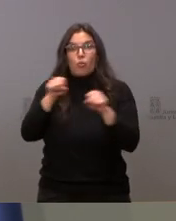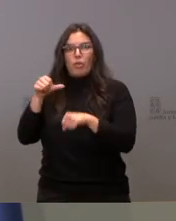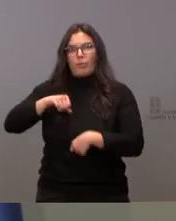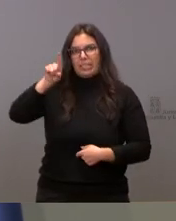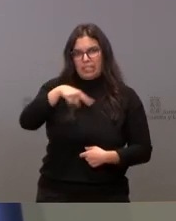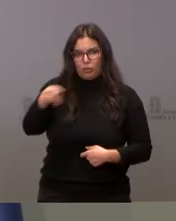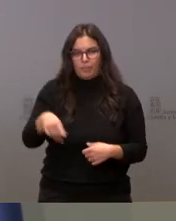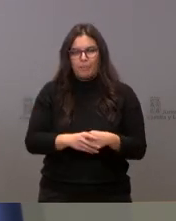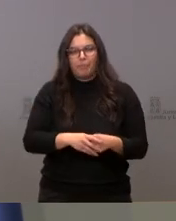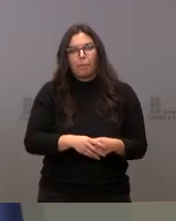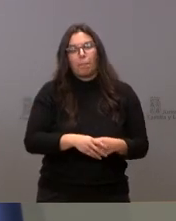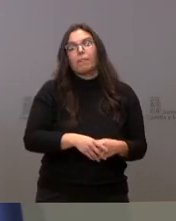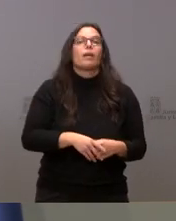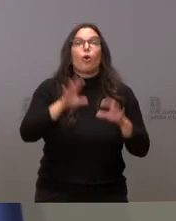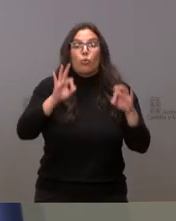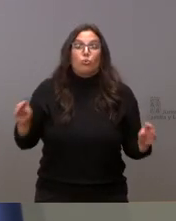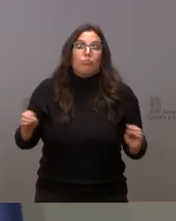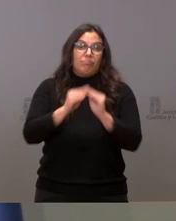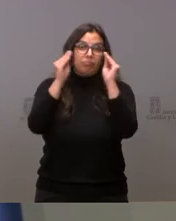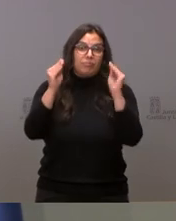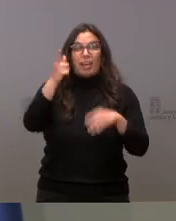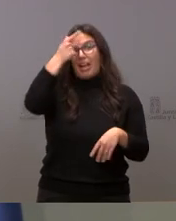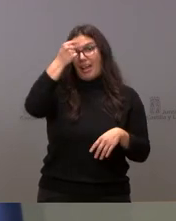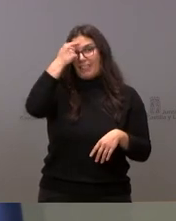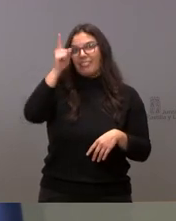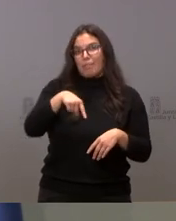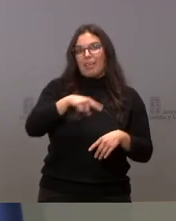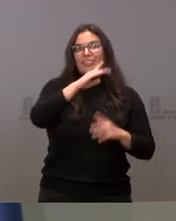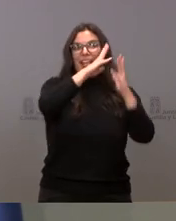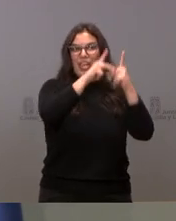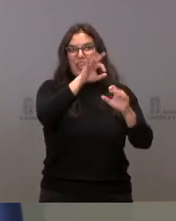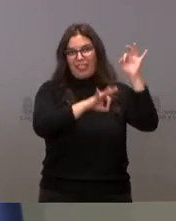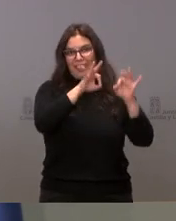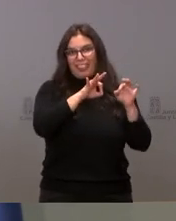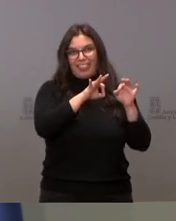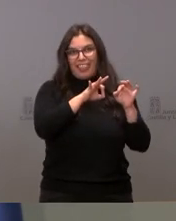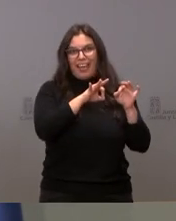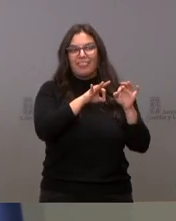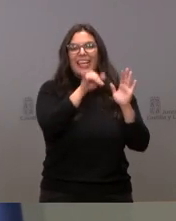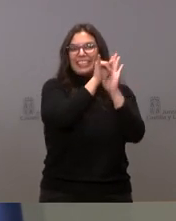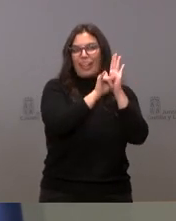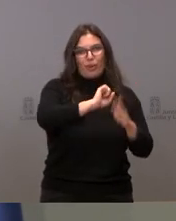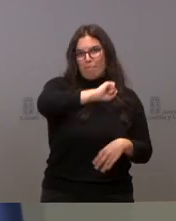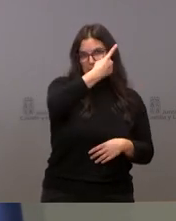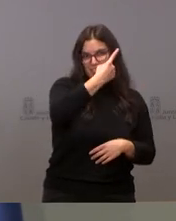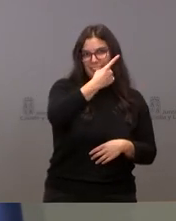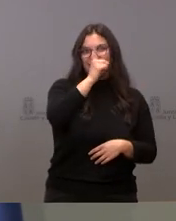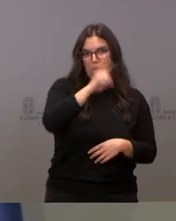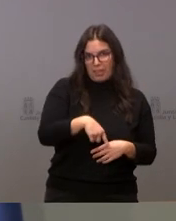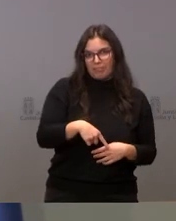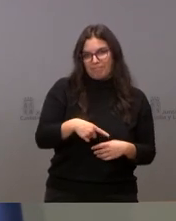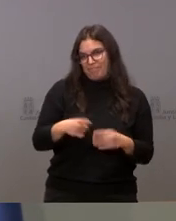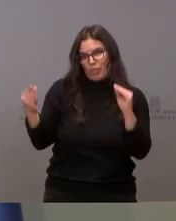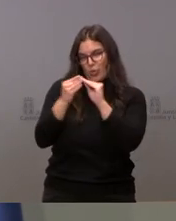también, naturalmente, que la provincia de Ávila es la que peores indicadores de incidencia tiene de toda la comunidad en este momento.